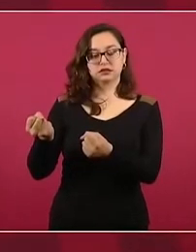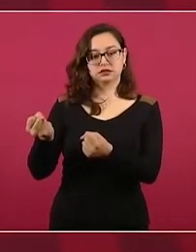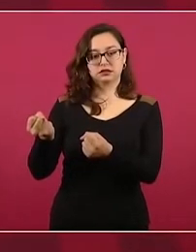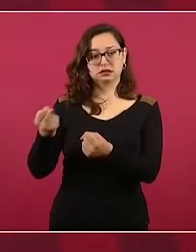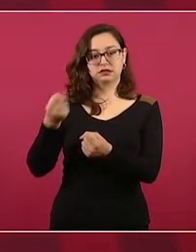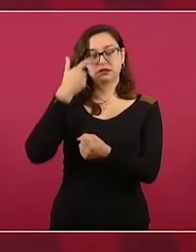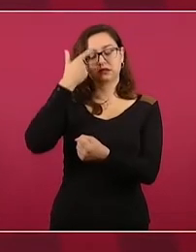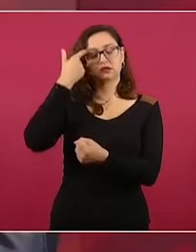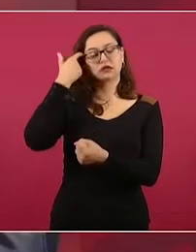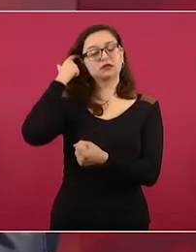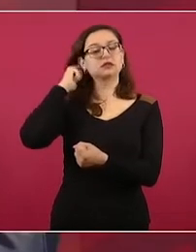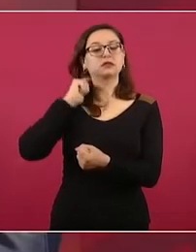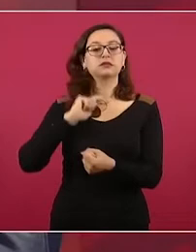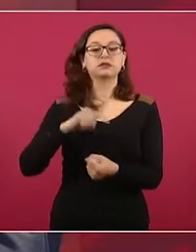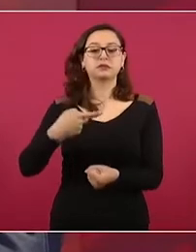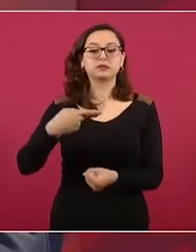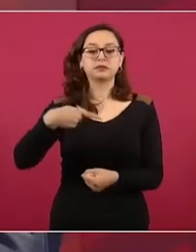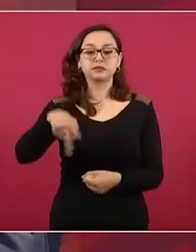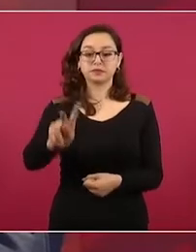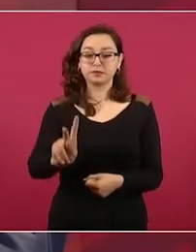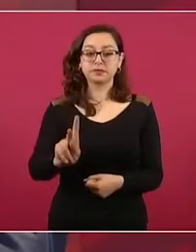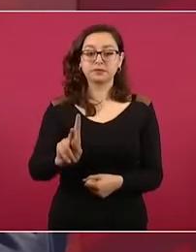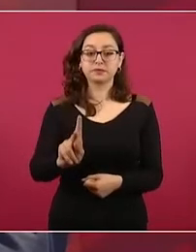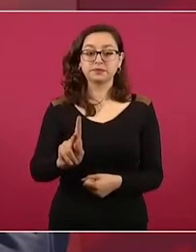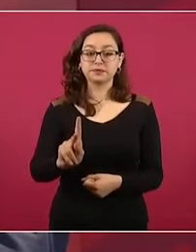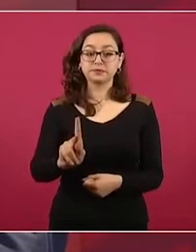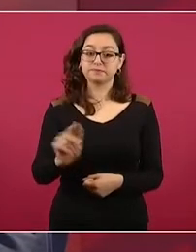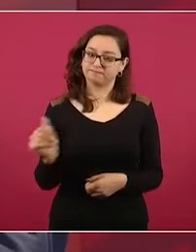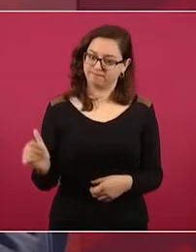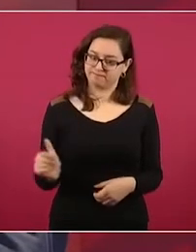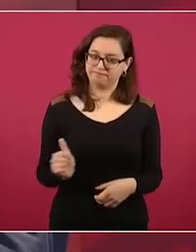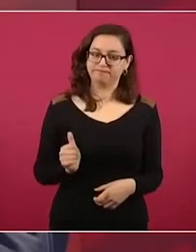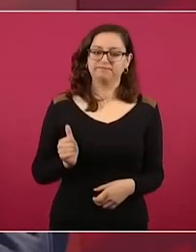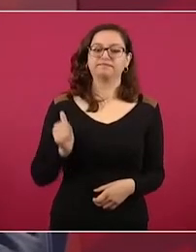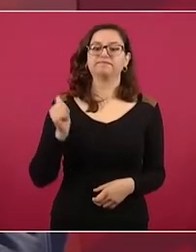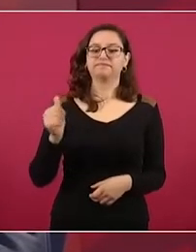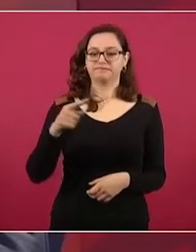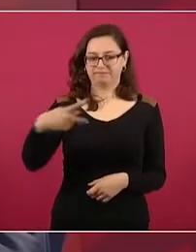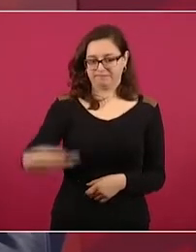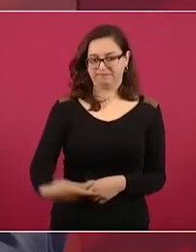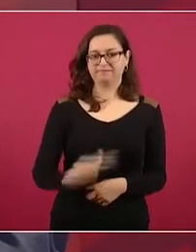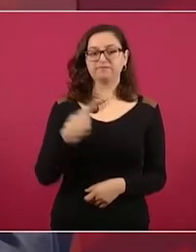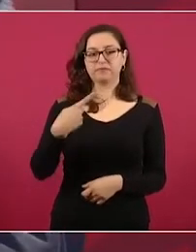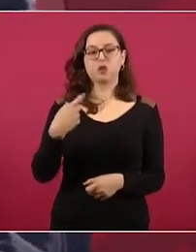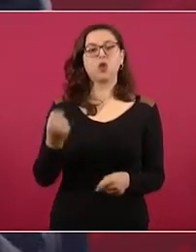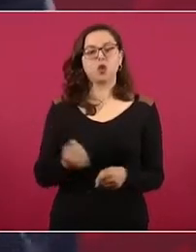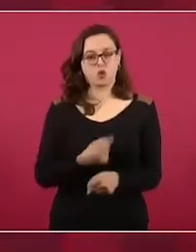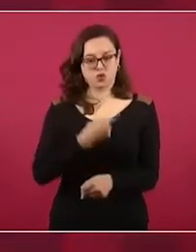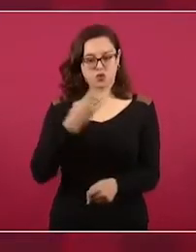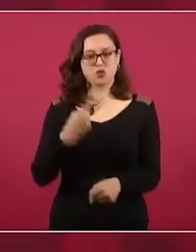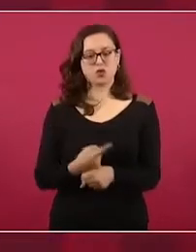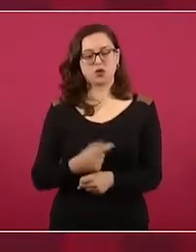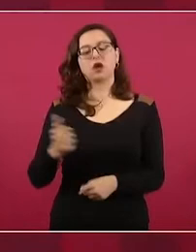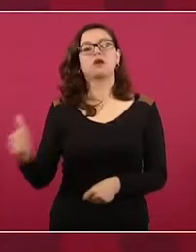porque aprovecho la oportunidad para decir que ya